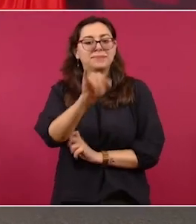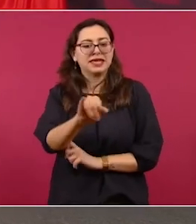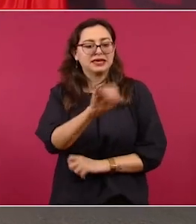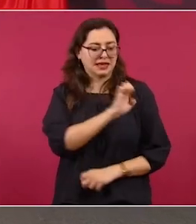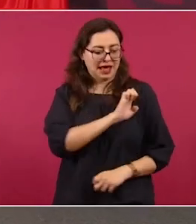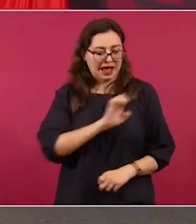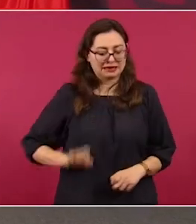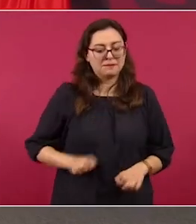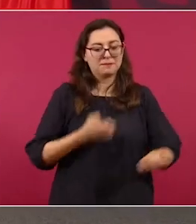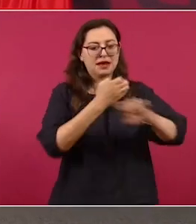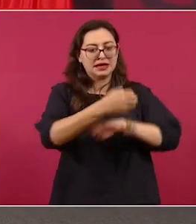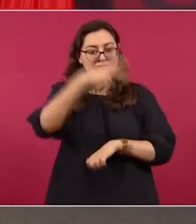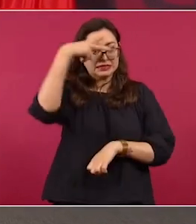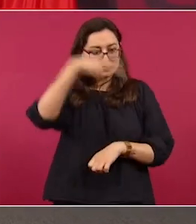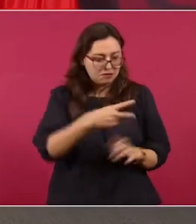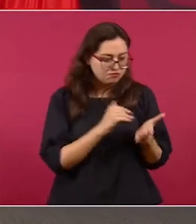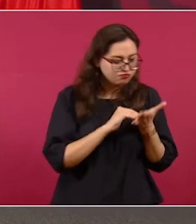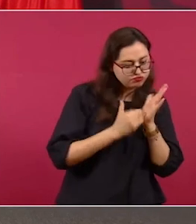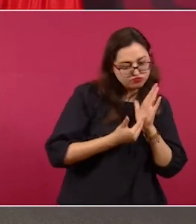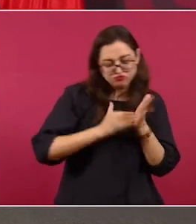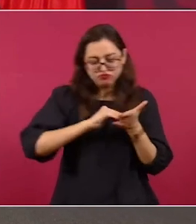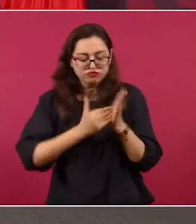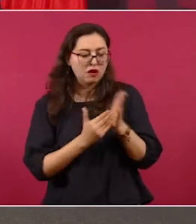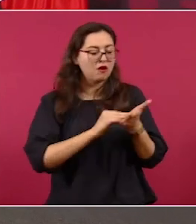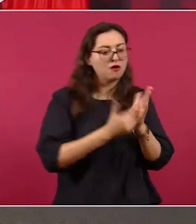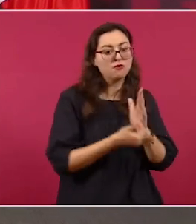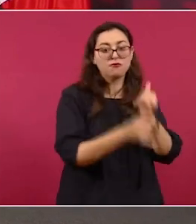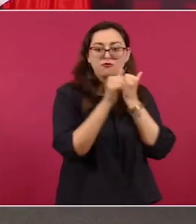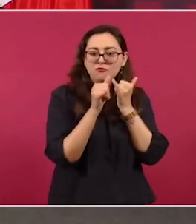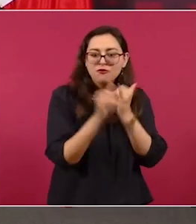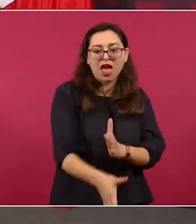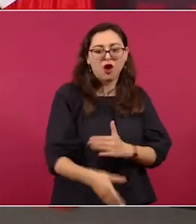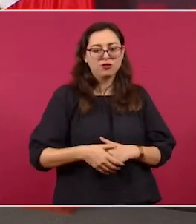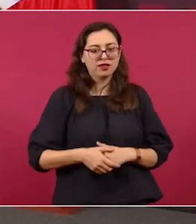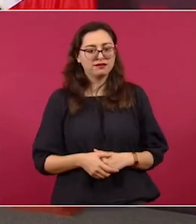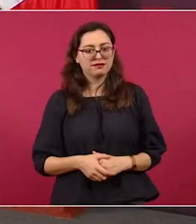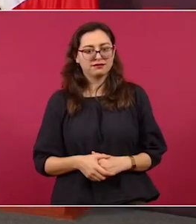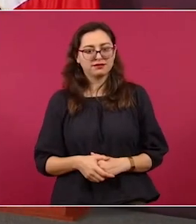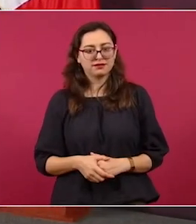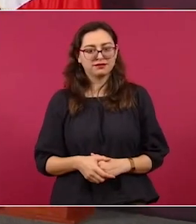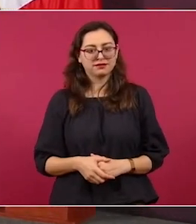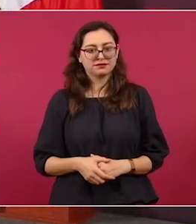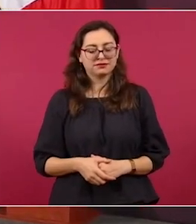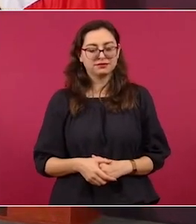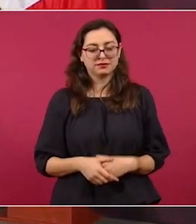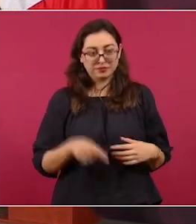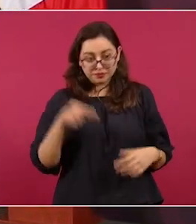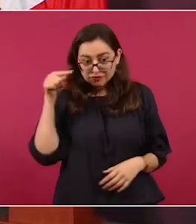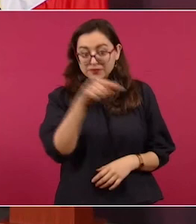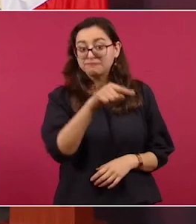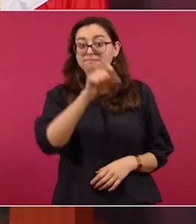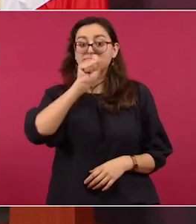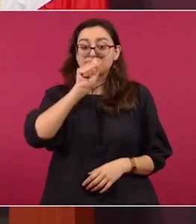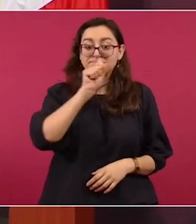elección de la maestra de la Delfina y Alfredo del Mazo, y era secretario